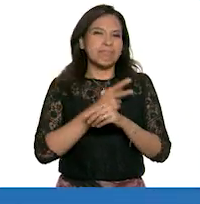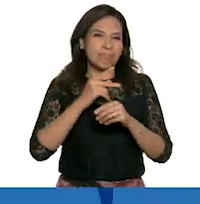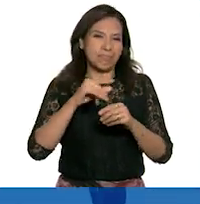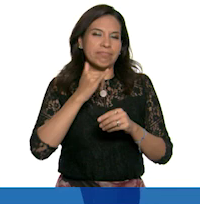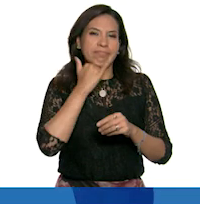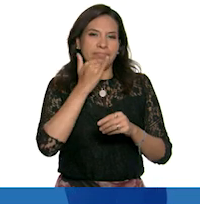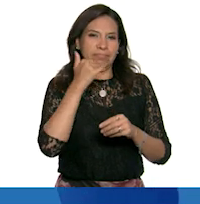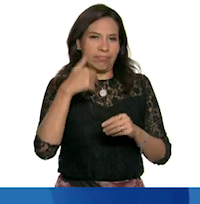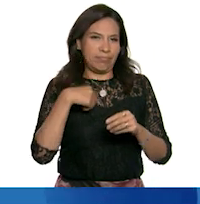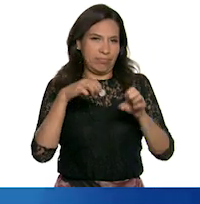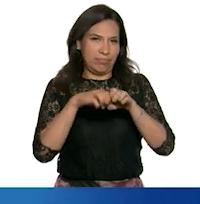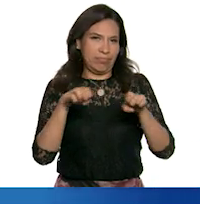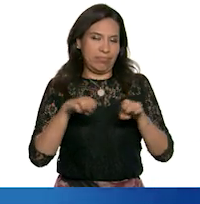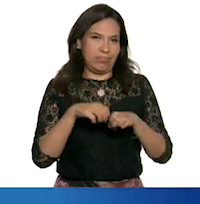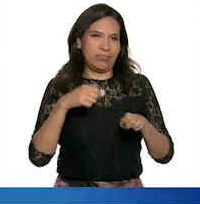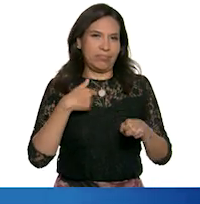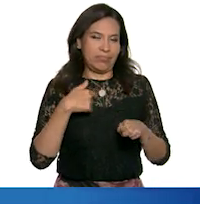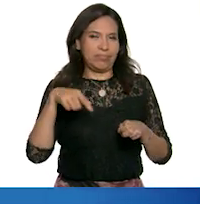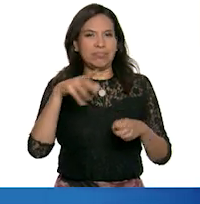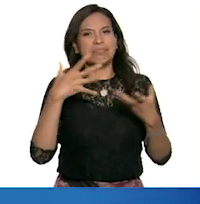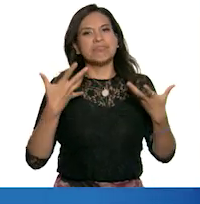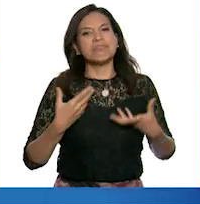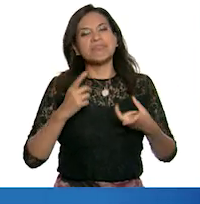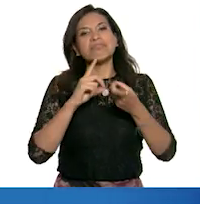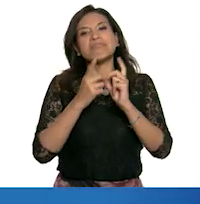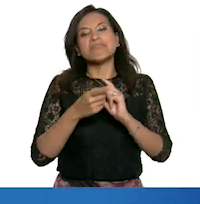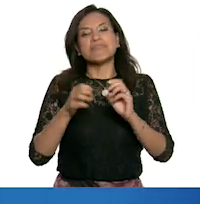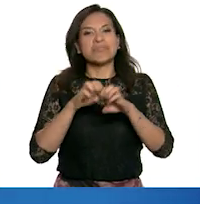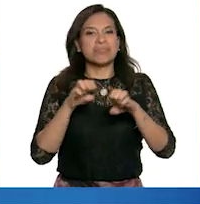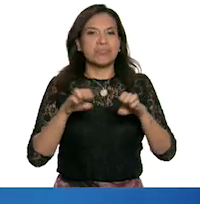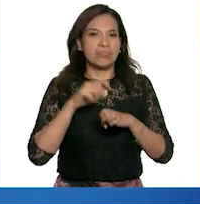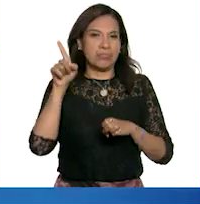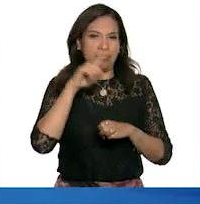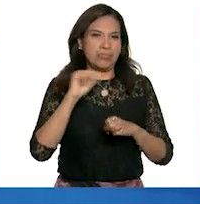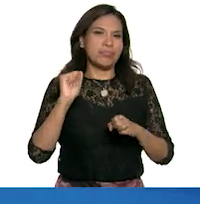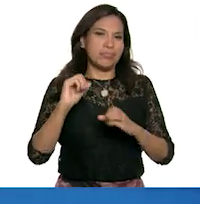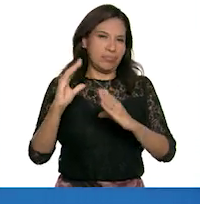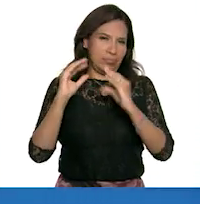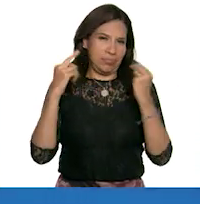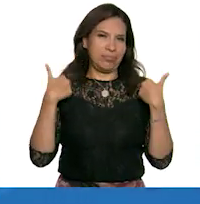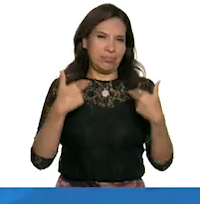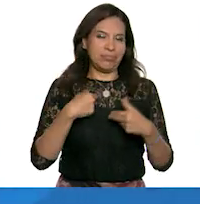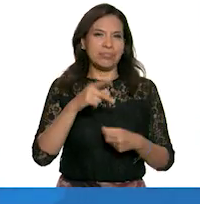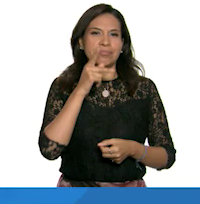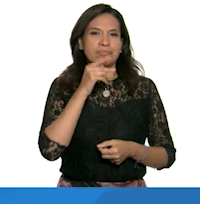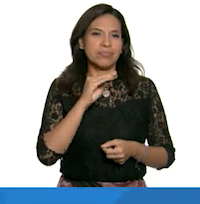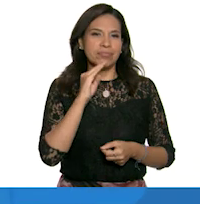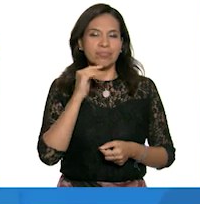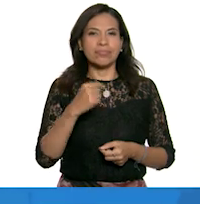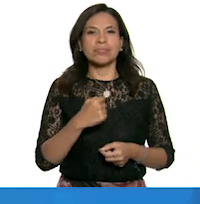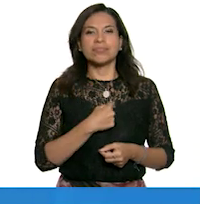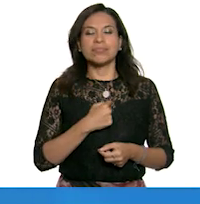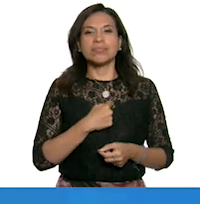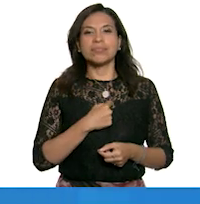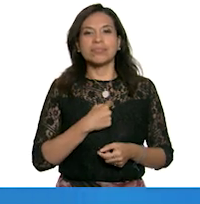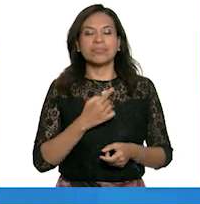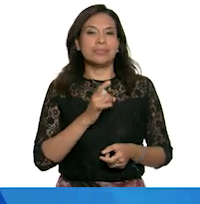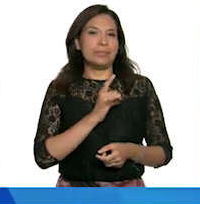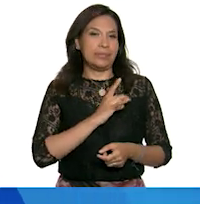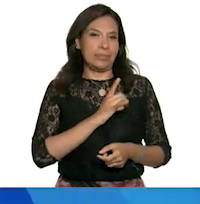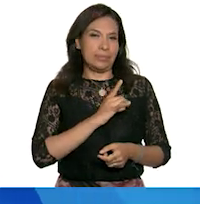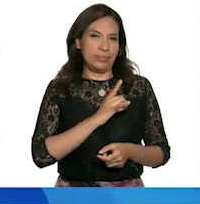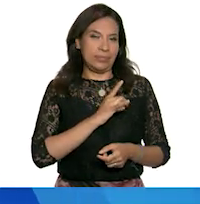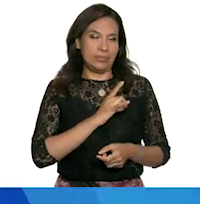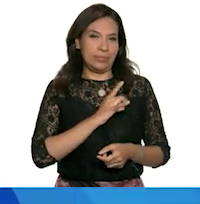afecte a mi equipo y, pues, decepcionar a mi equipo, a mis coaches y a mis padres. Yo he tenido el miedo de